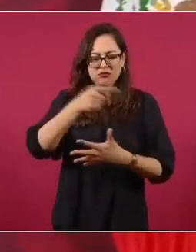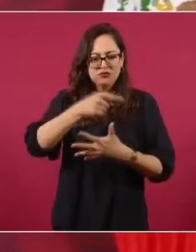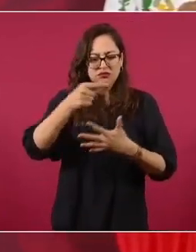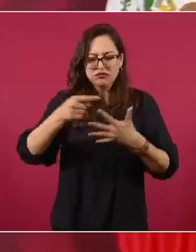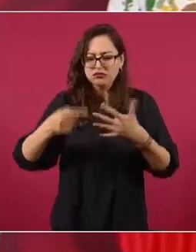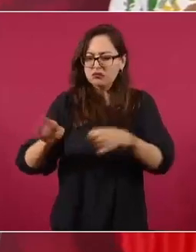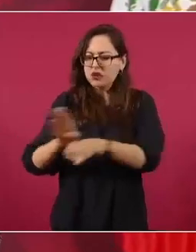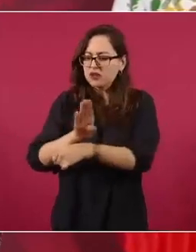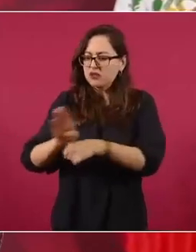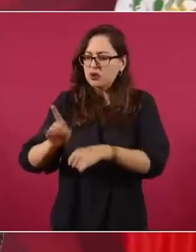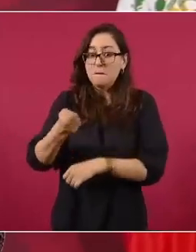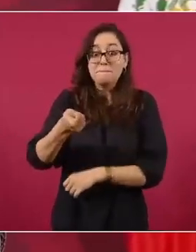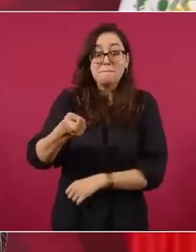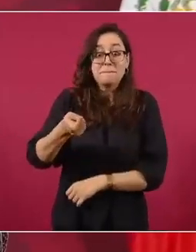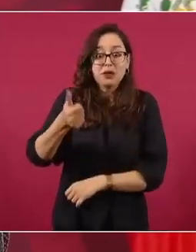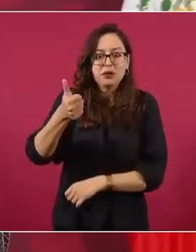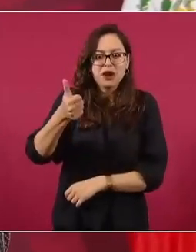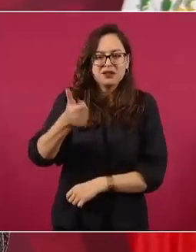Nada,